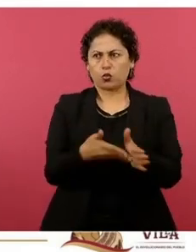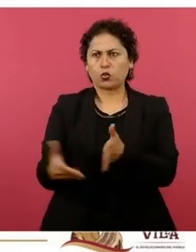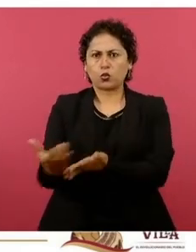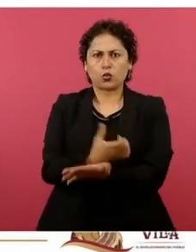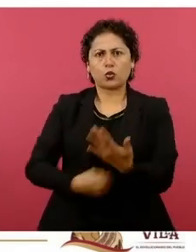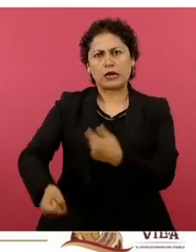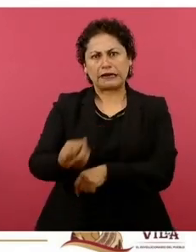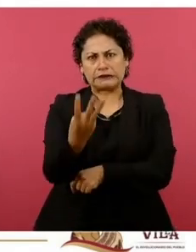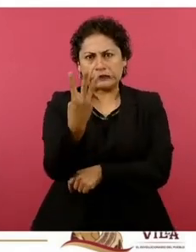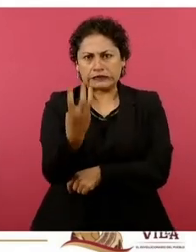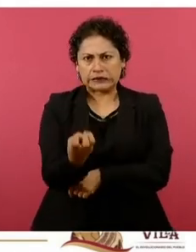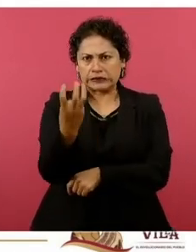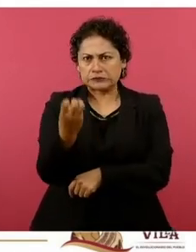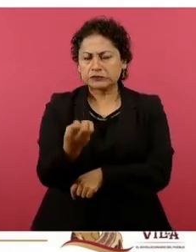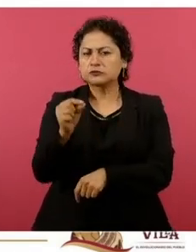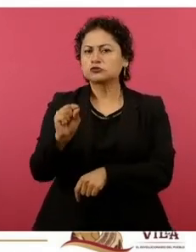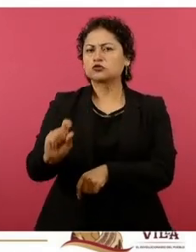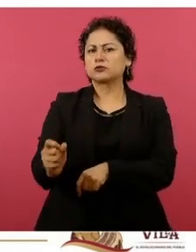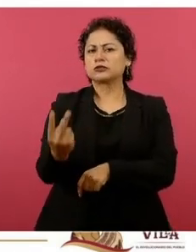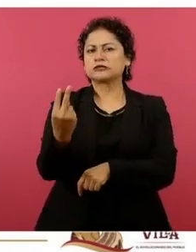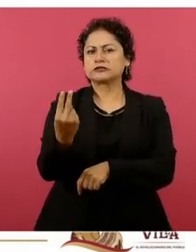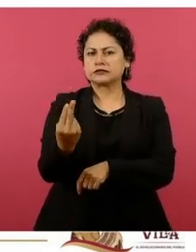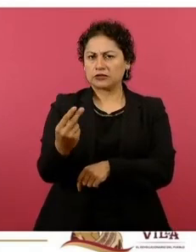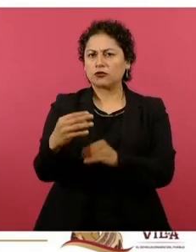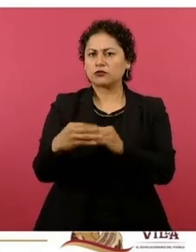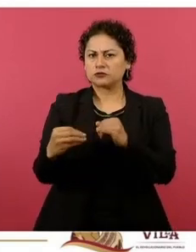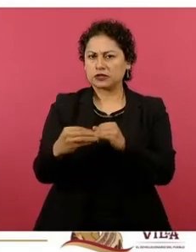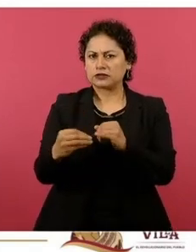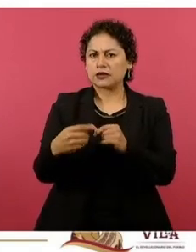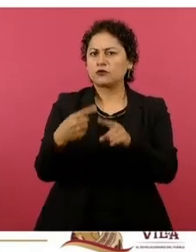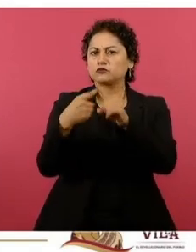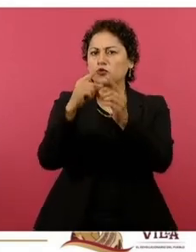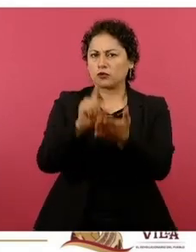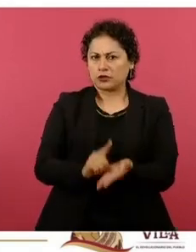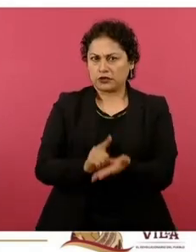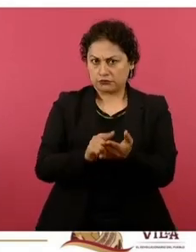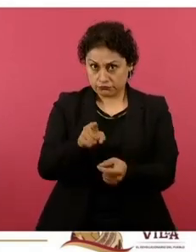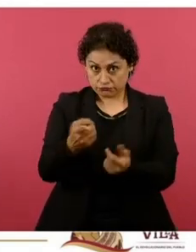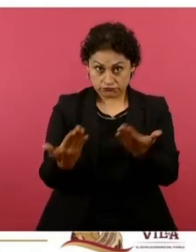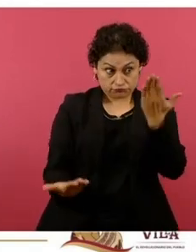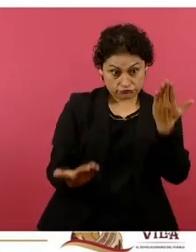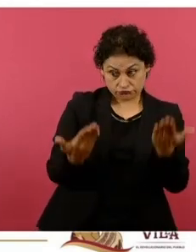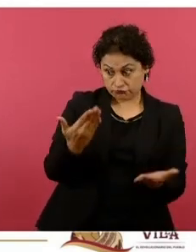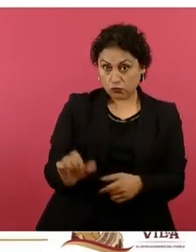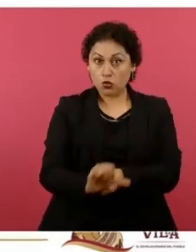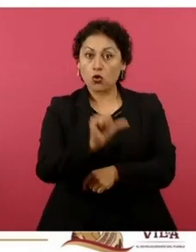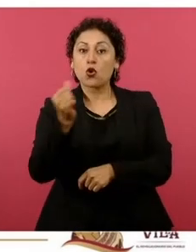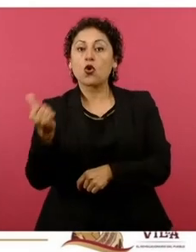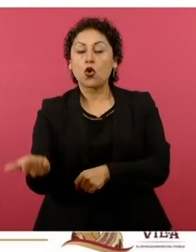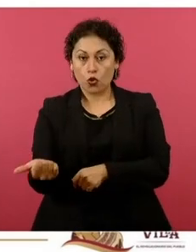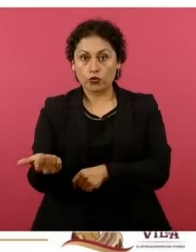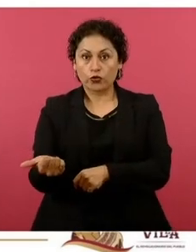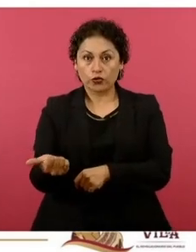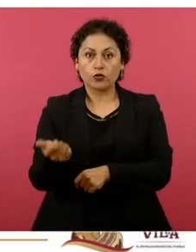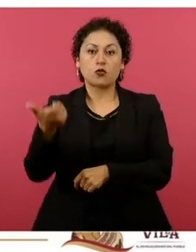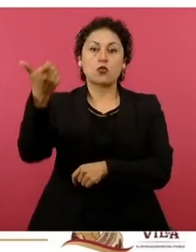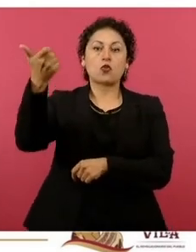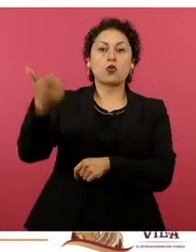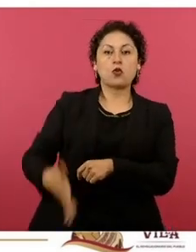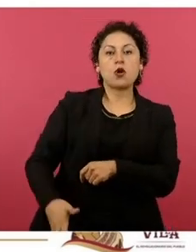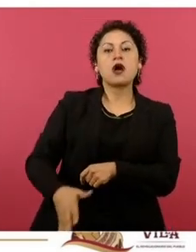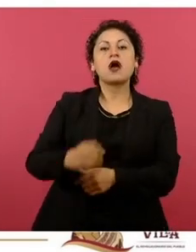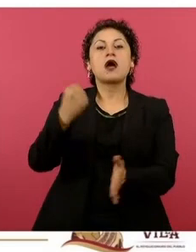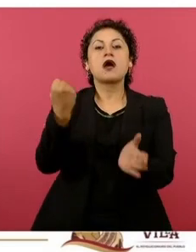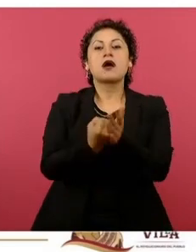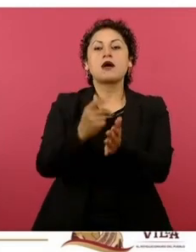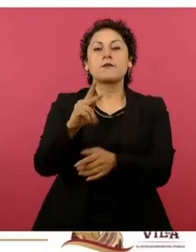con 25 centavos por cada litro. Compárenlo con los 15 centavos de margen de franquicia Pemex